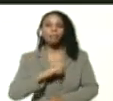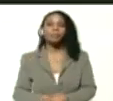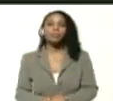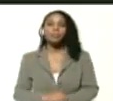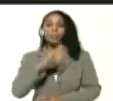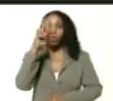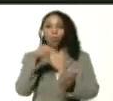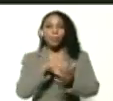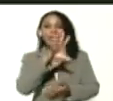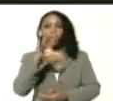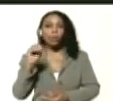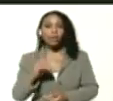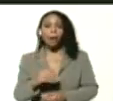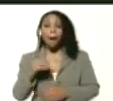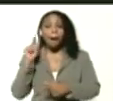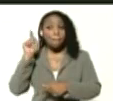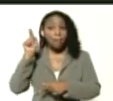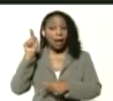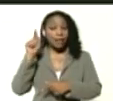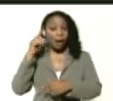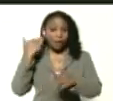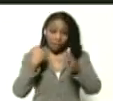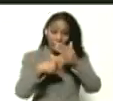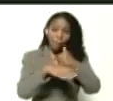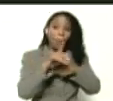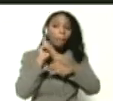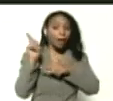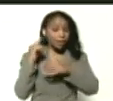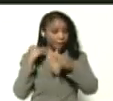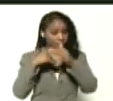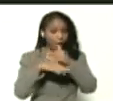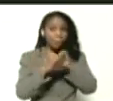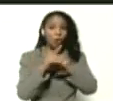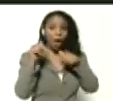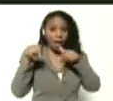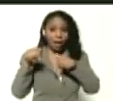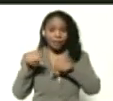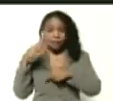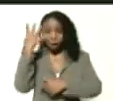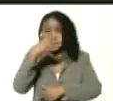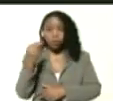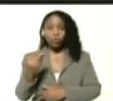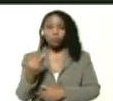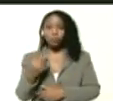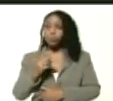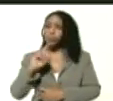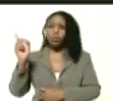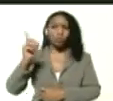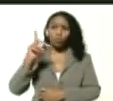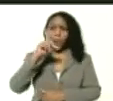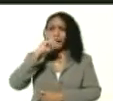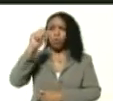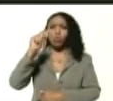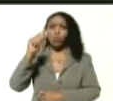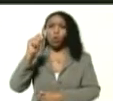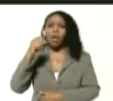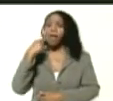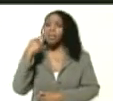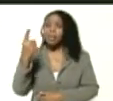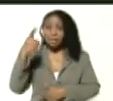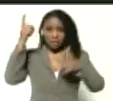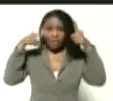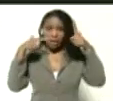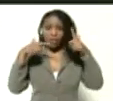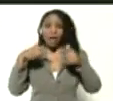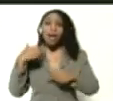2050, para allá vamos, para allá va esta juventud, no es Maduro, también decían de Chávez